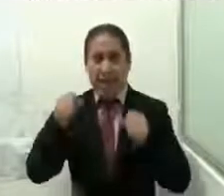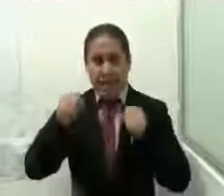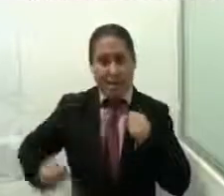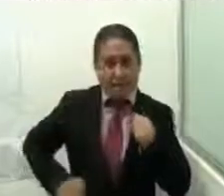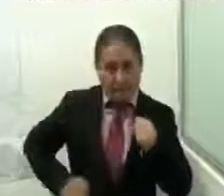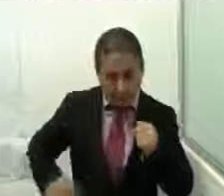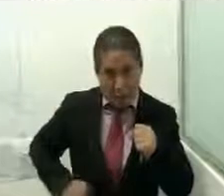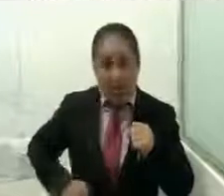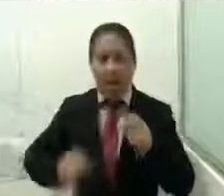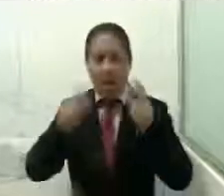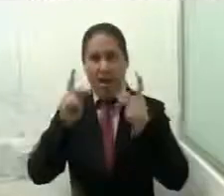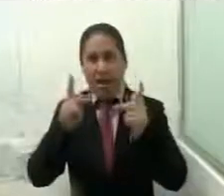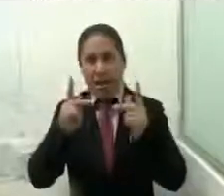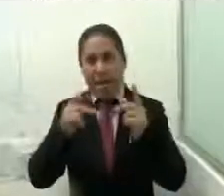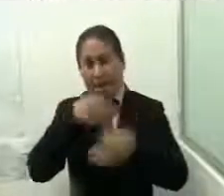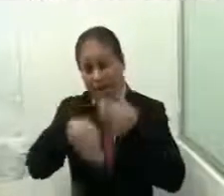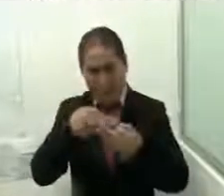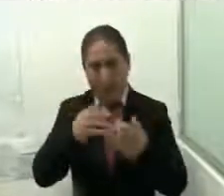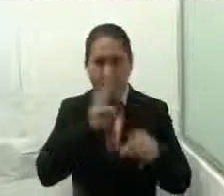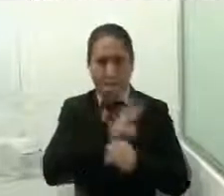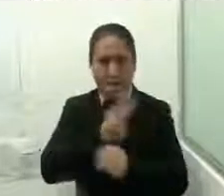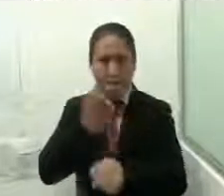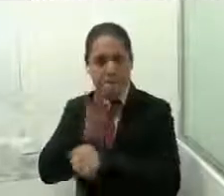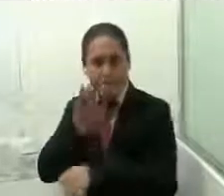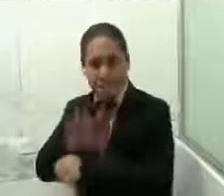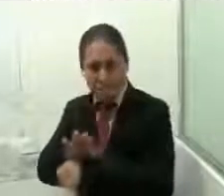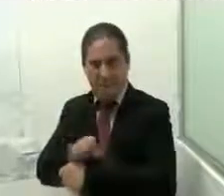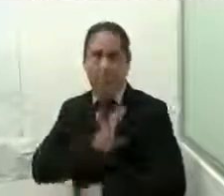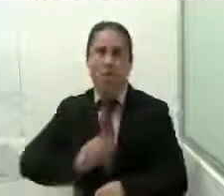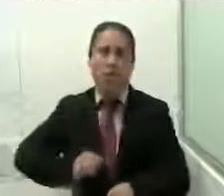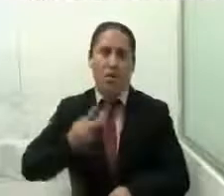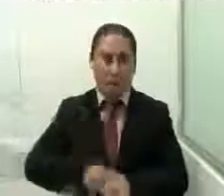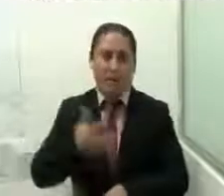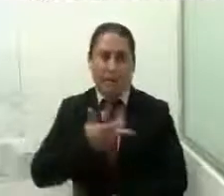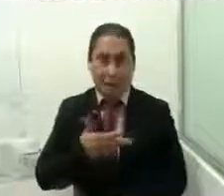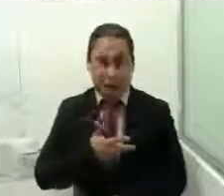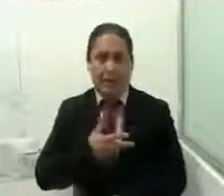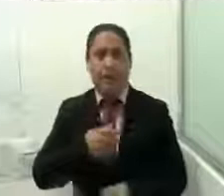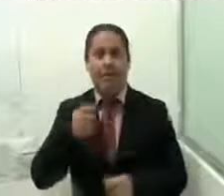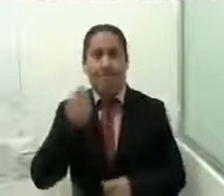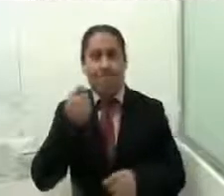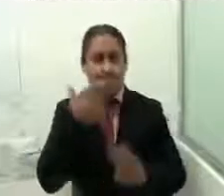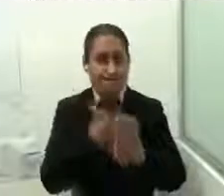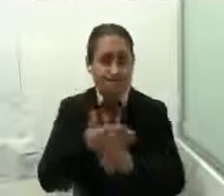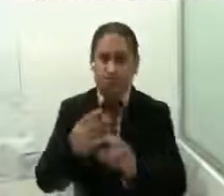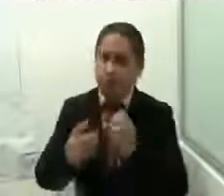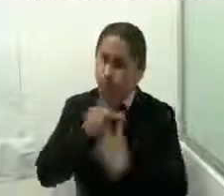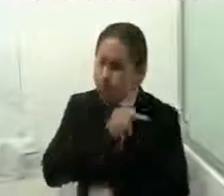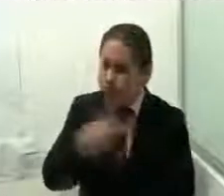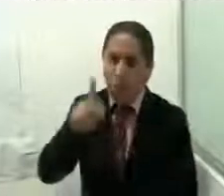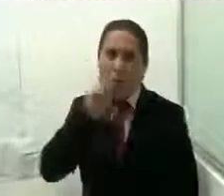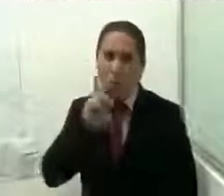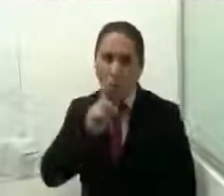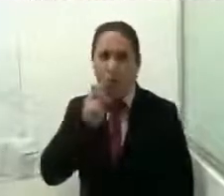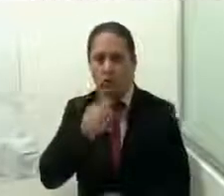que atiende a mujeres en situación de violencia en los municipios declarados con alerta de violencia de género, así como al alumnado del Instituto de